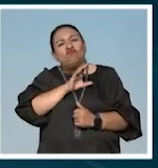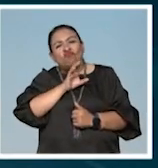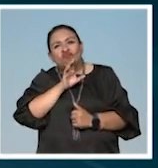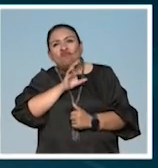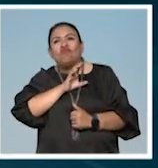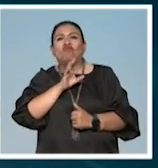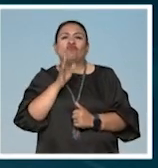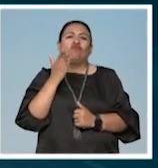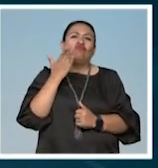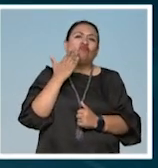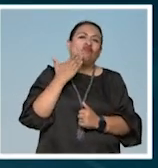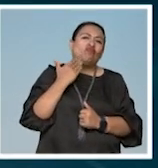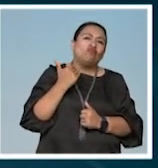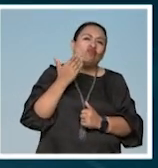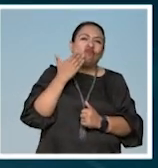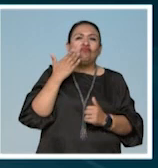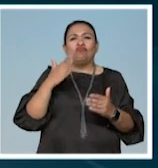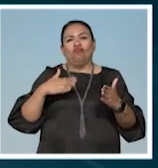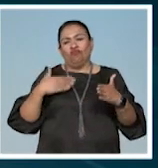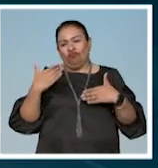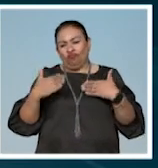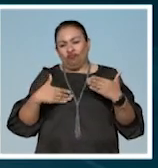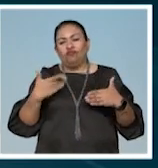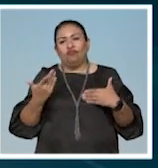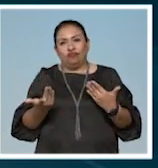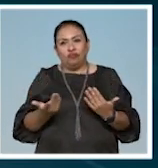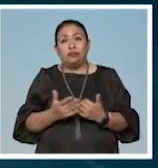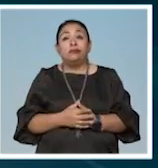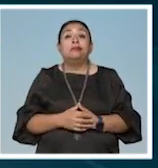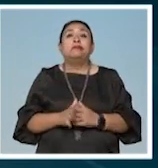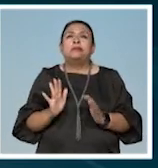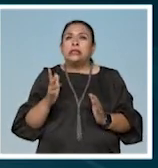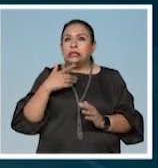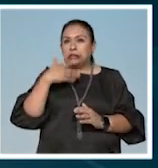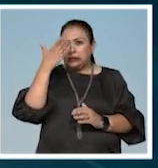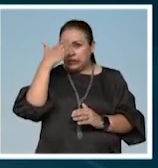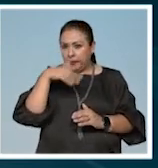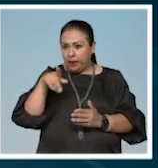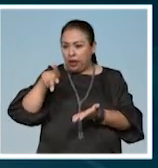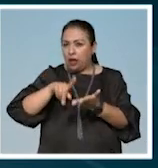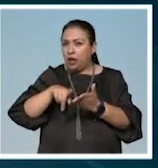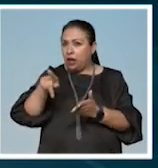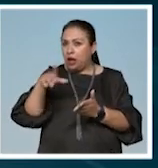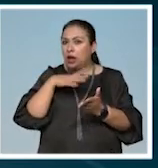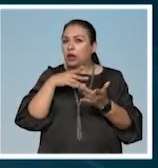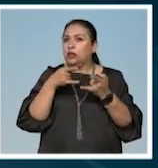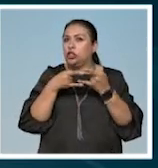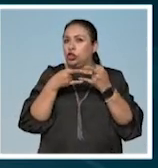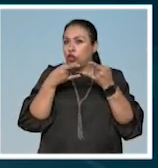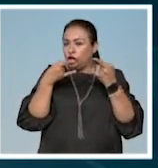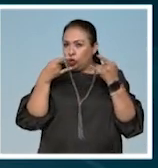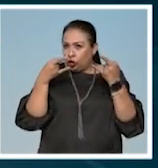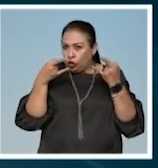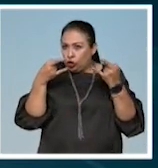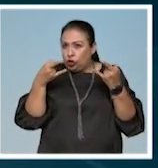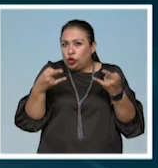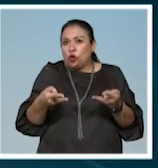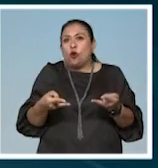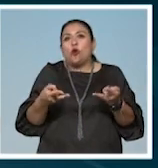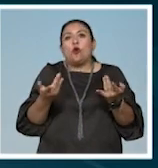divertido. Así que saber que había una historia de